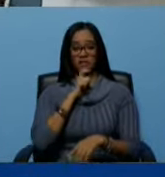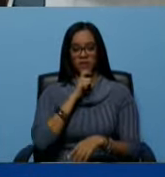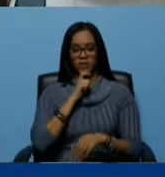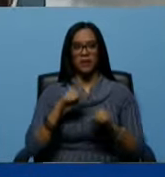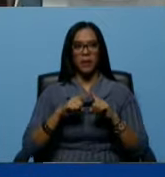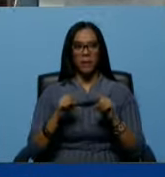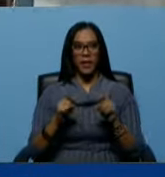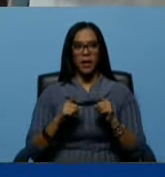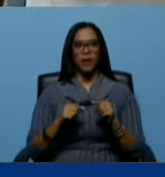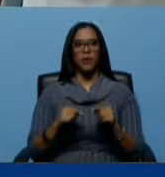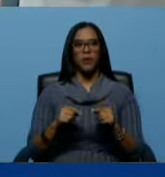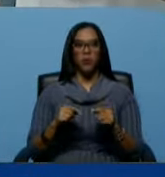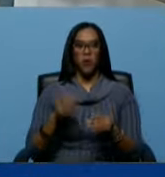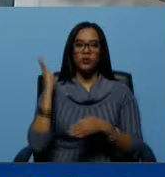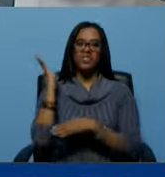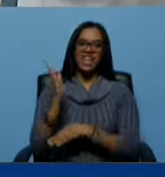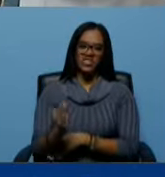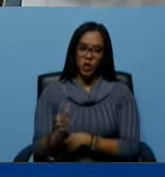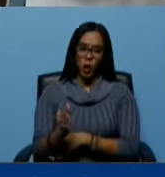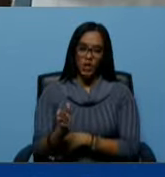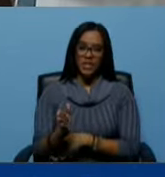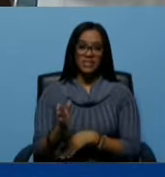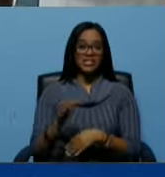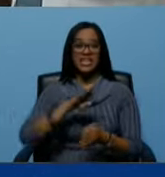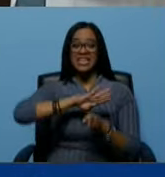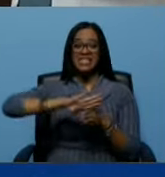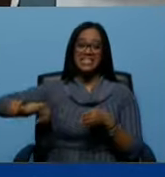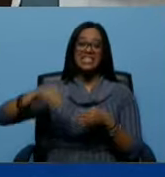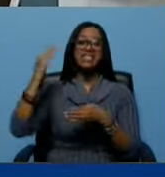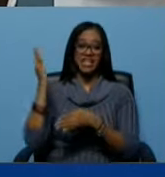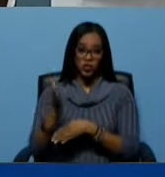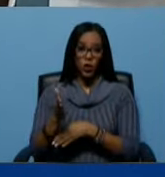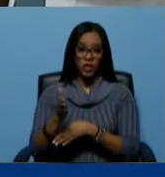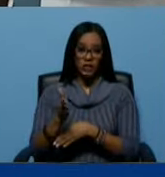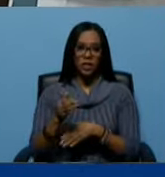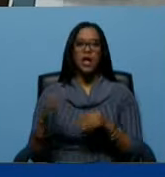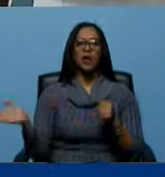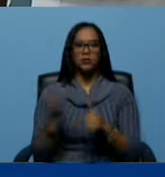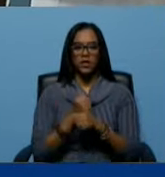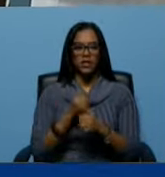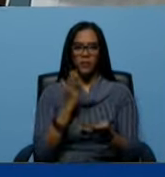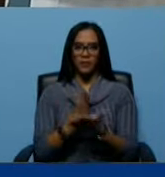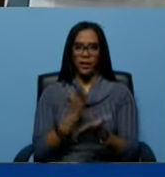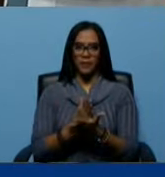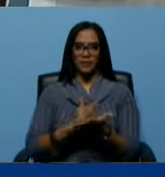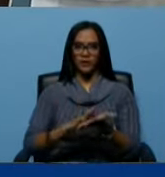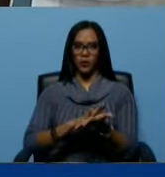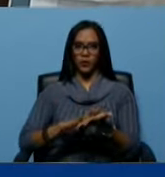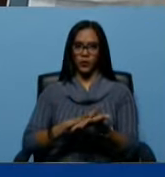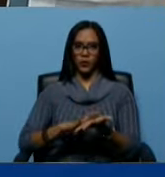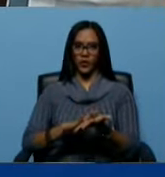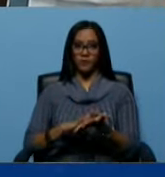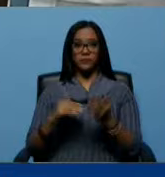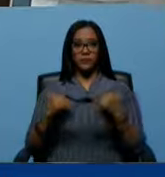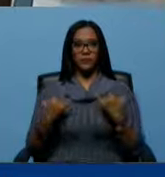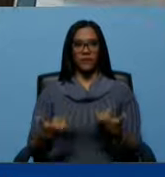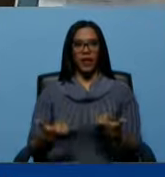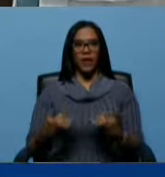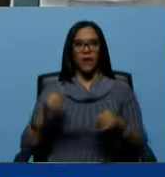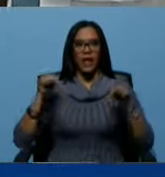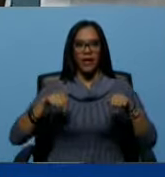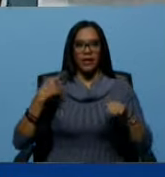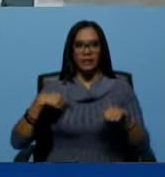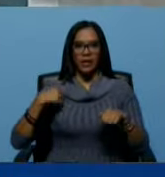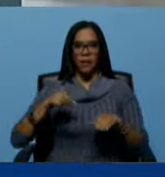con sanciones y sin sanciones conseguiremos siempre soluciones. Ahora, aquí tenemos